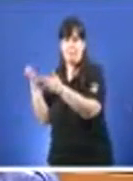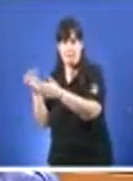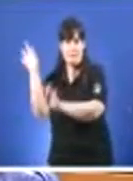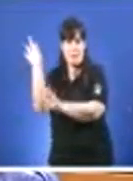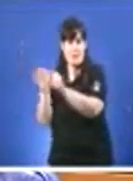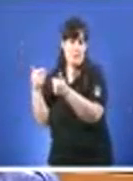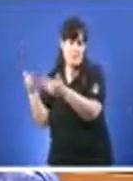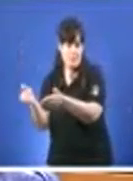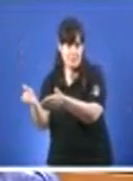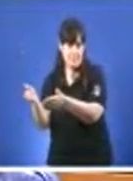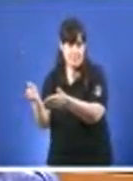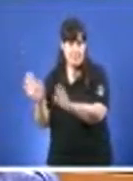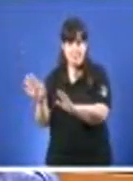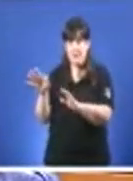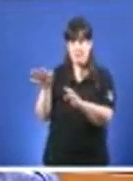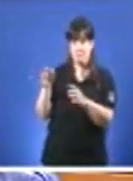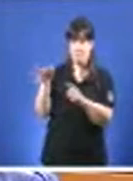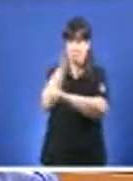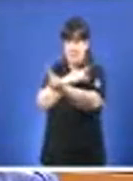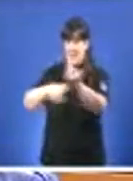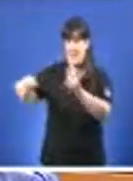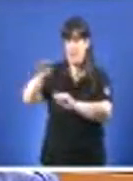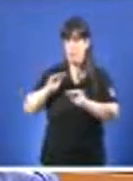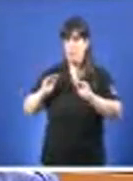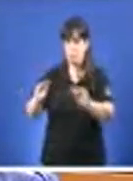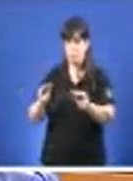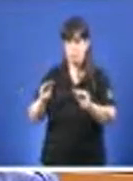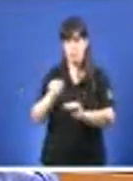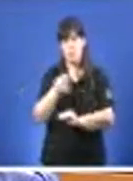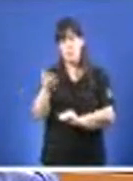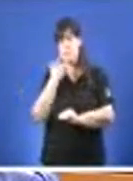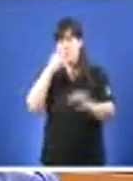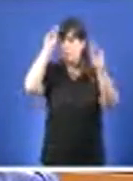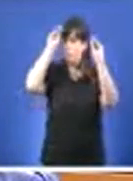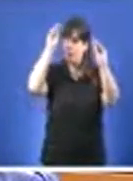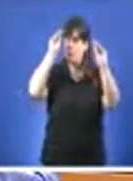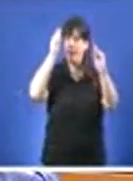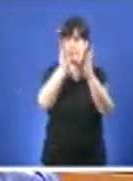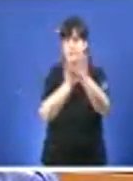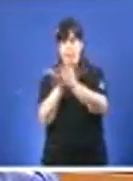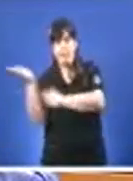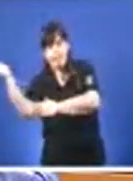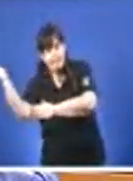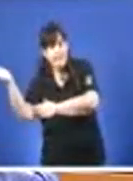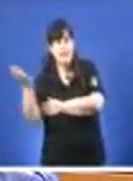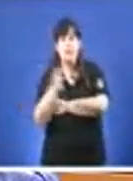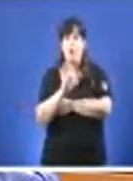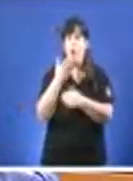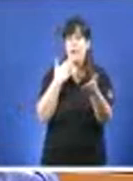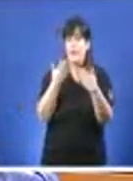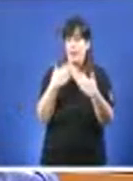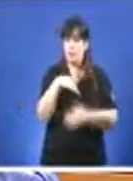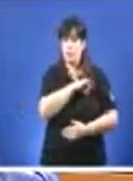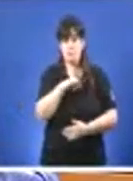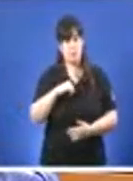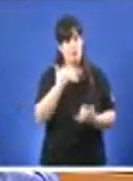entorno personal. Desvío de fondos de formación. Relacións persoais altamente comprometedoras